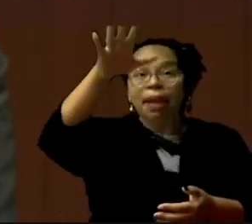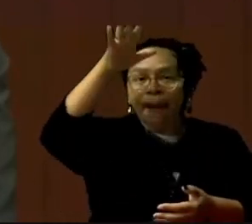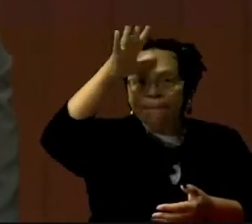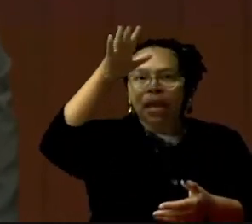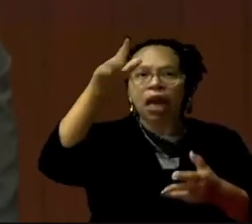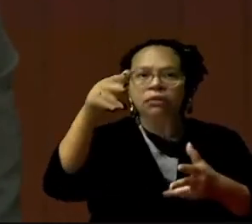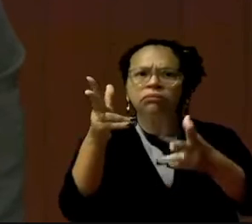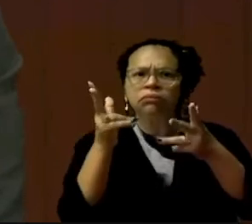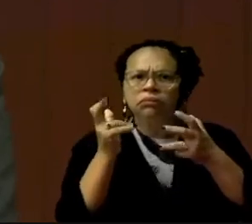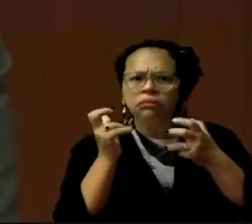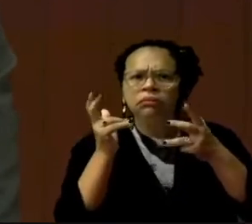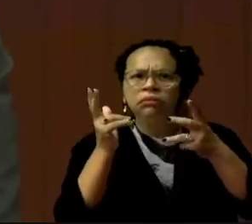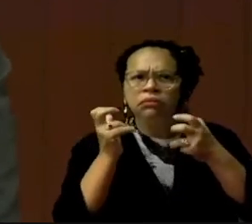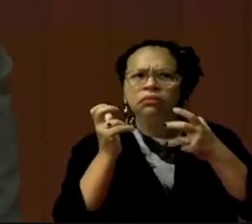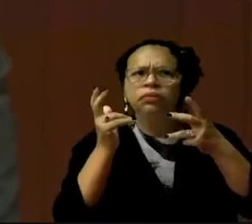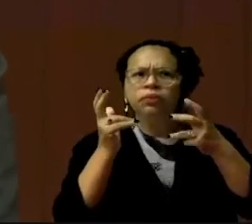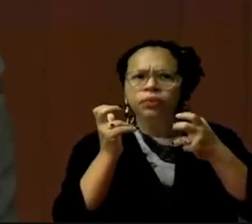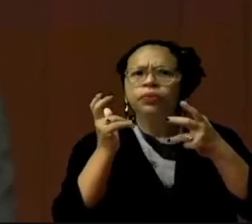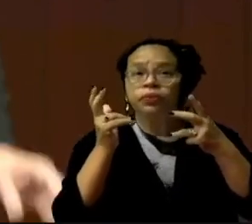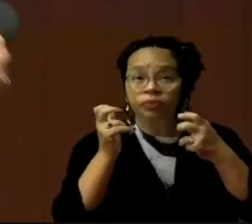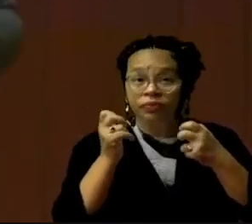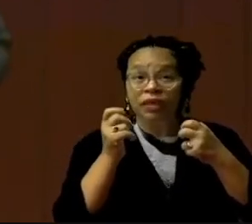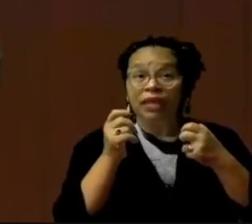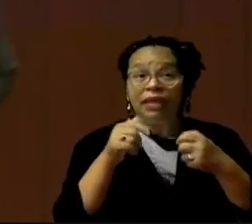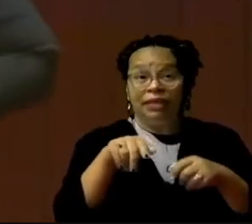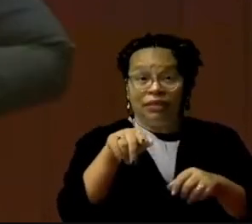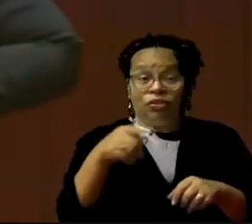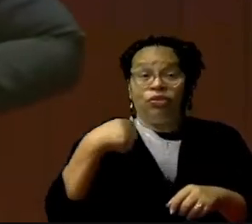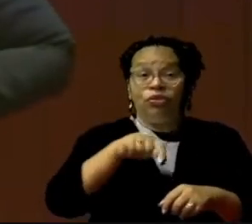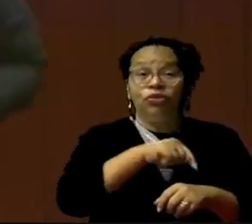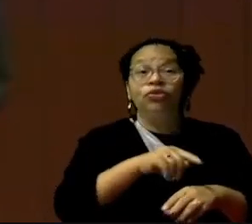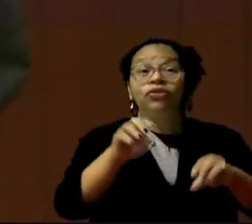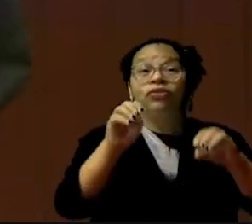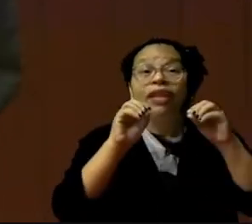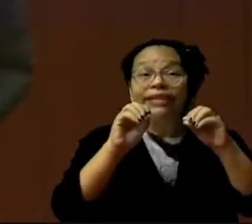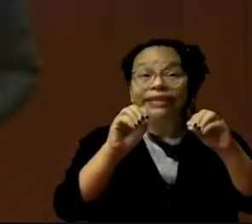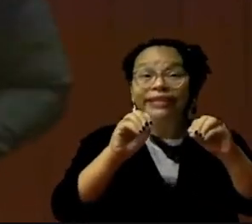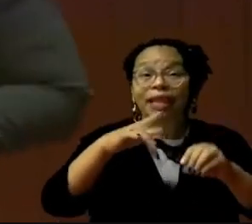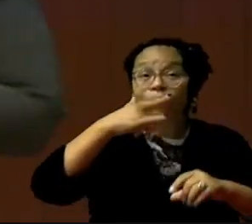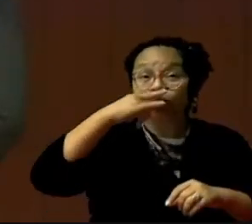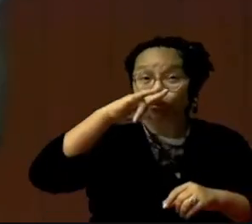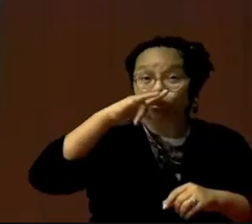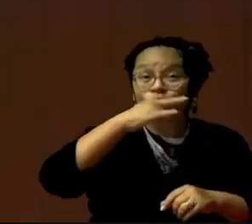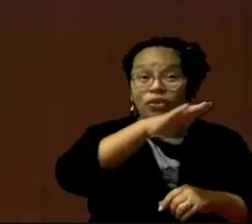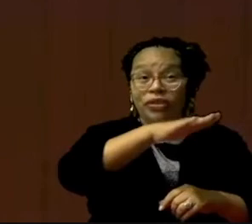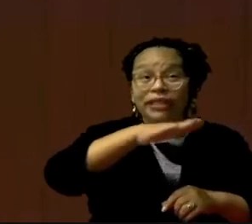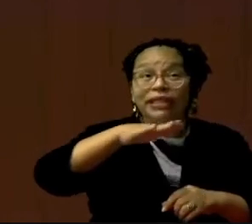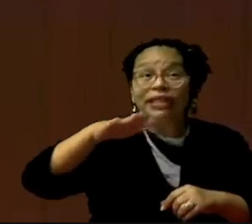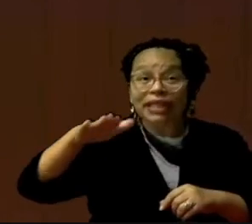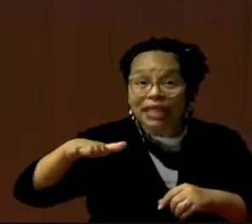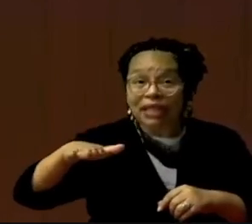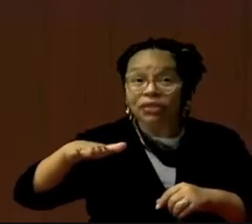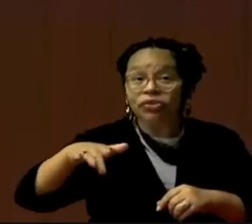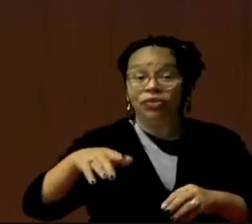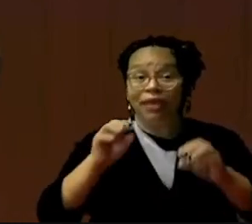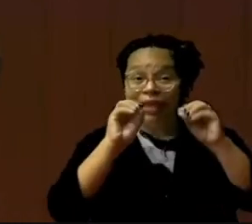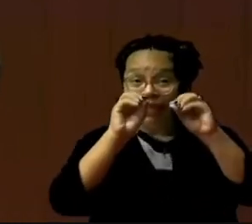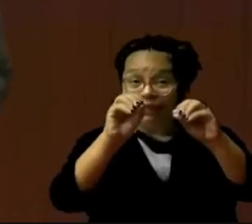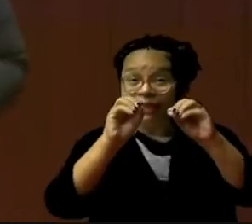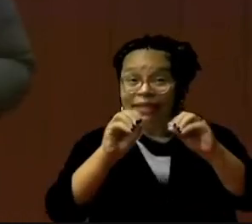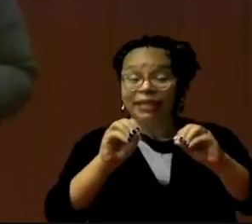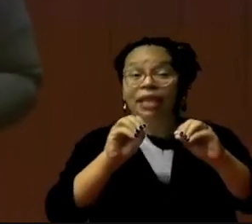con los niños. Y miren, me estoy engranojando hablándoles. Talleres con los niños. Talleres con los maestros.